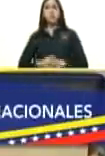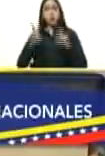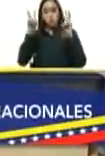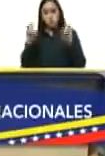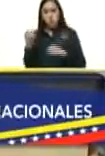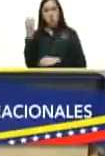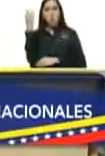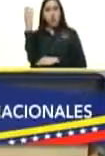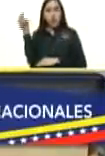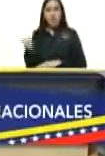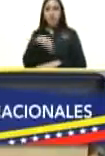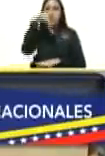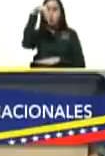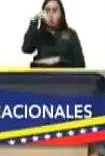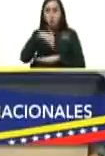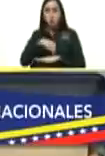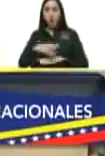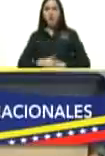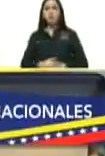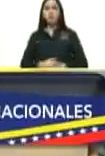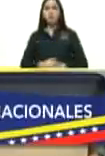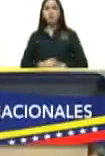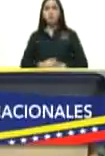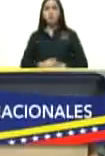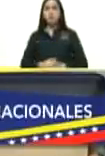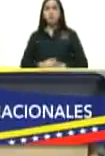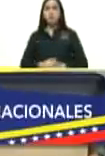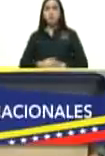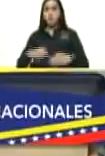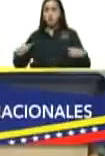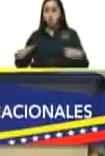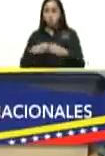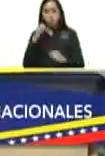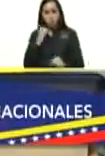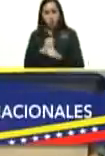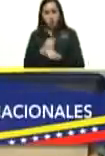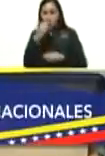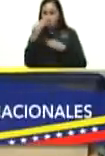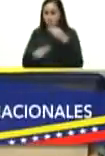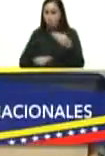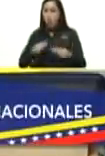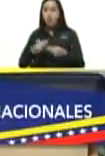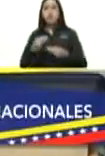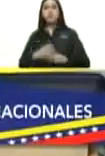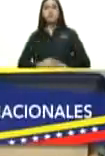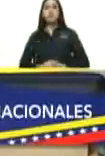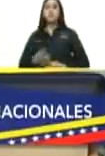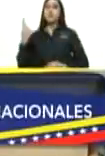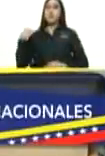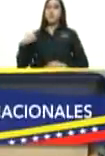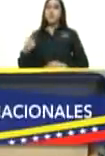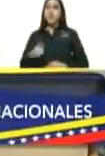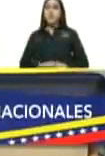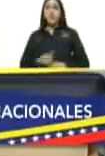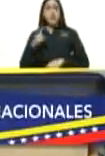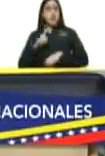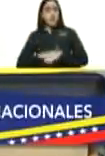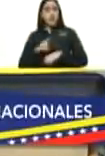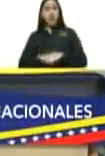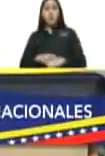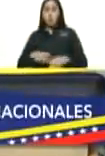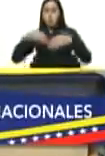parlamento que ha ocupado su papel constitucional tiene su periodo bien